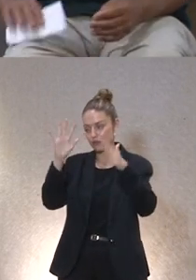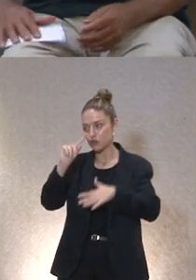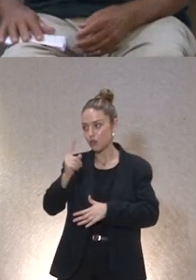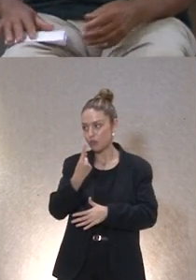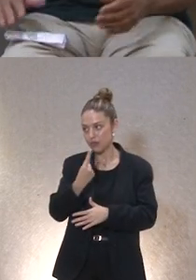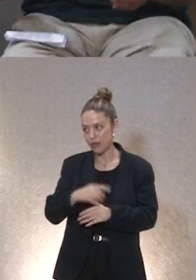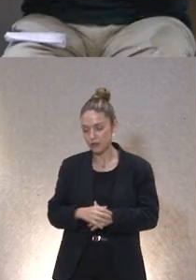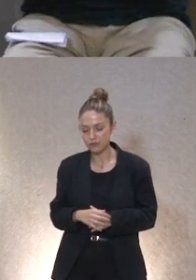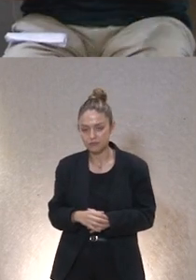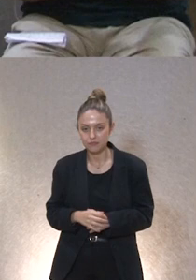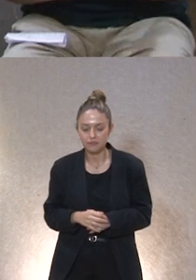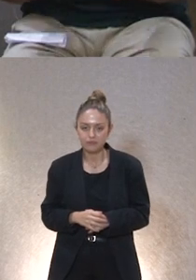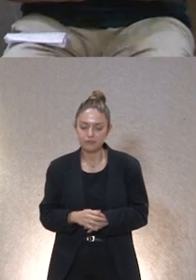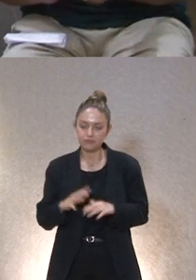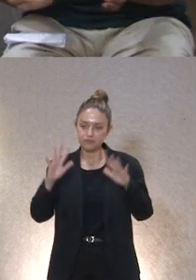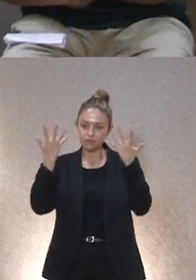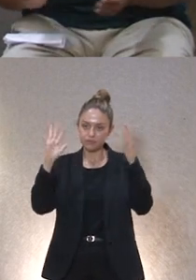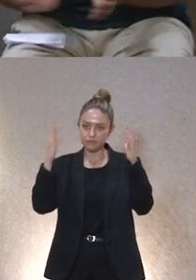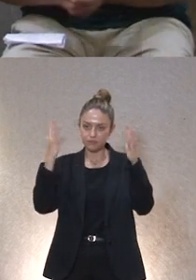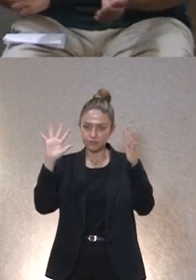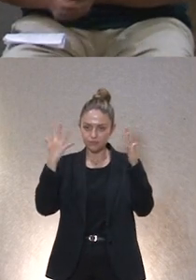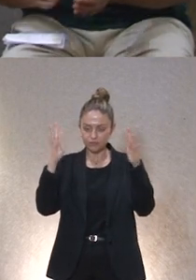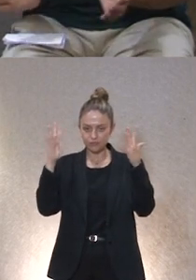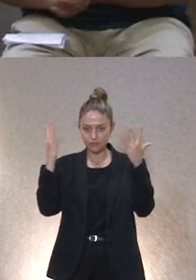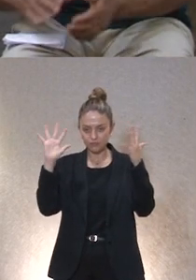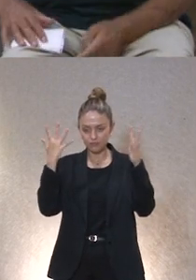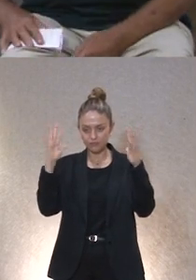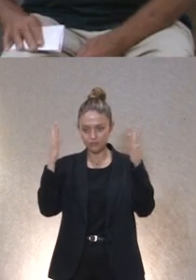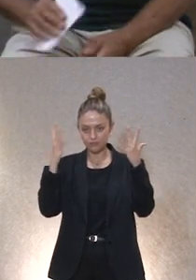gracias por la para usted primero